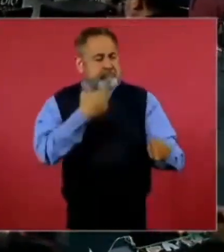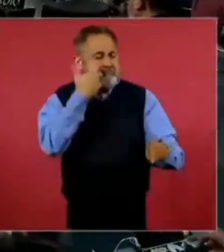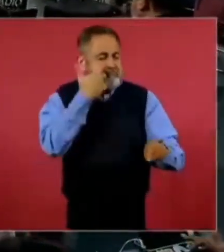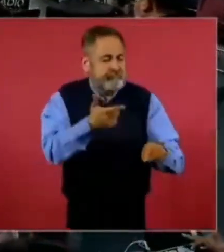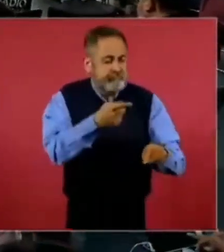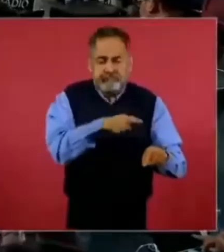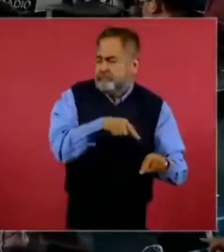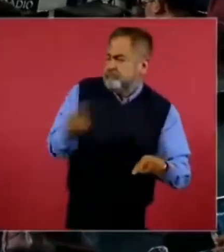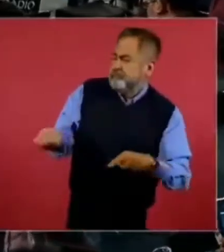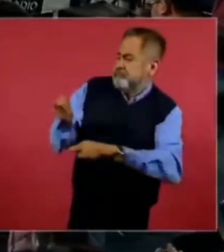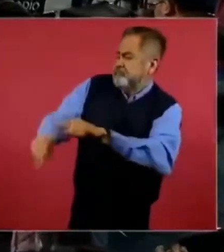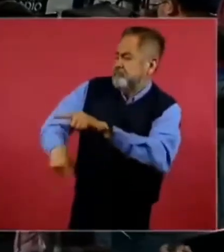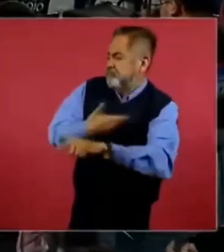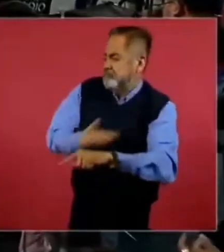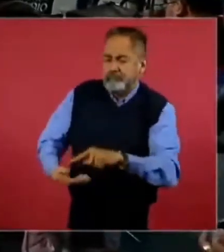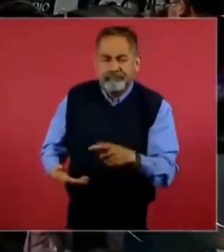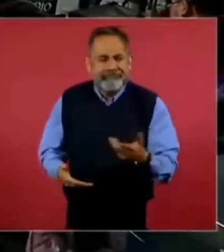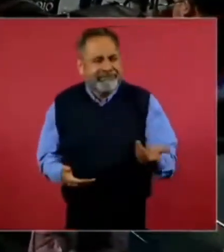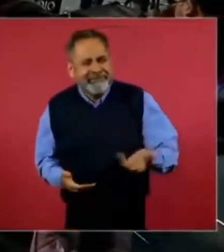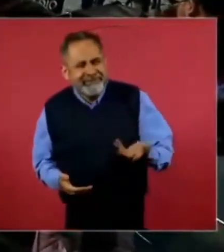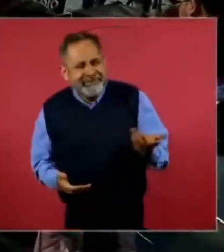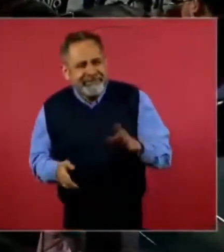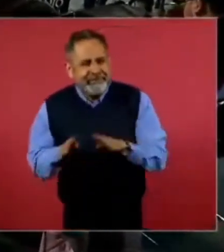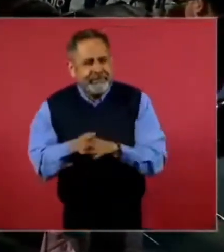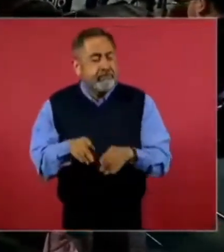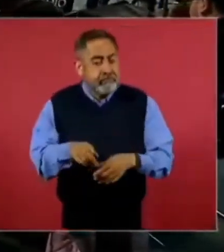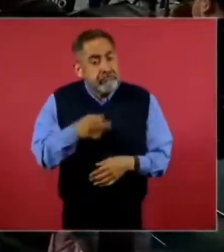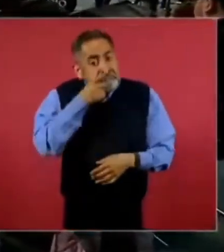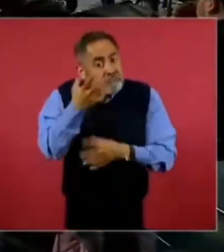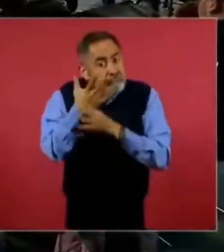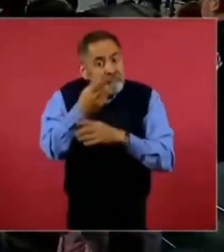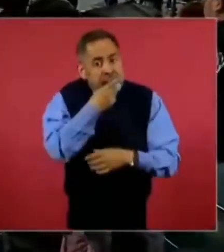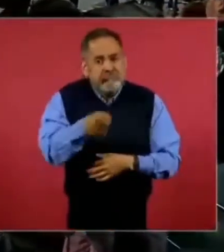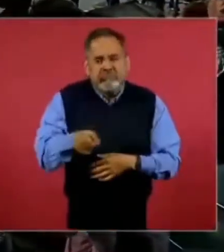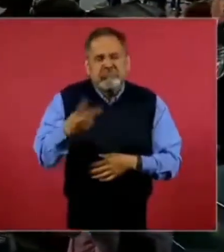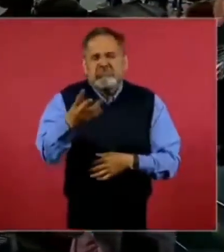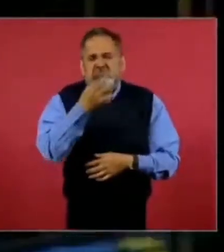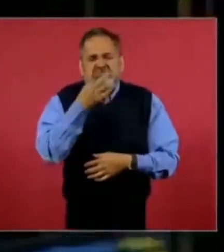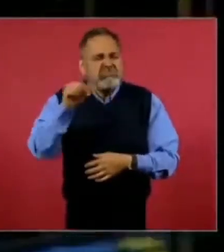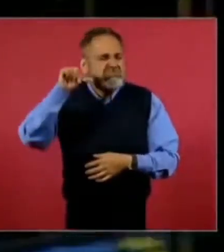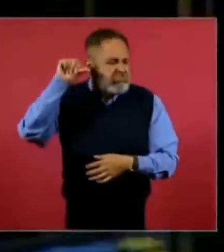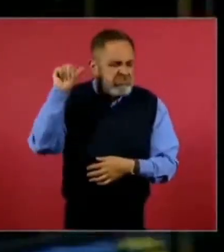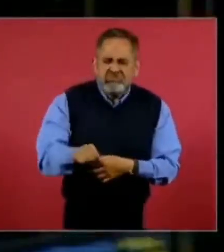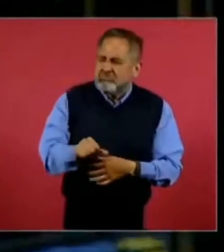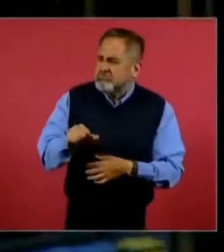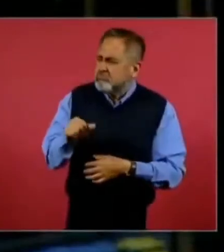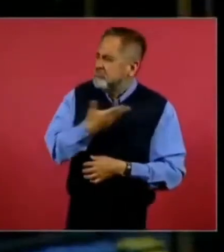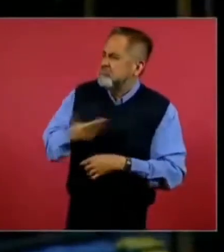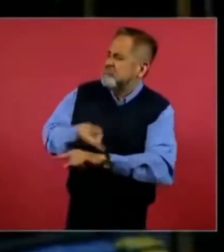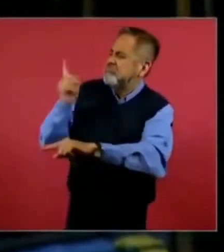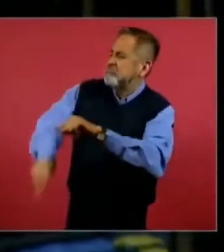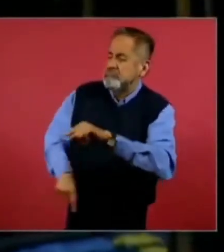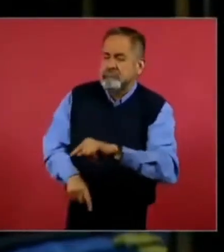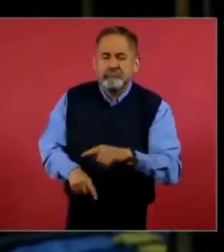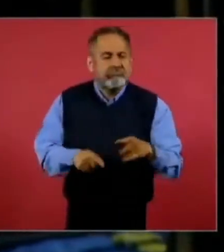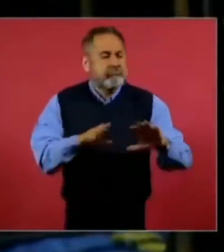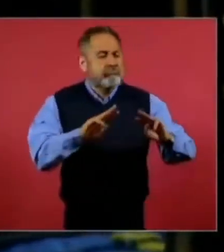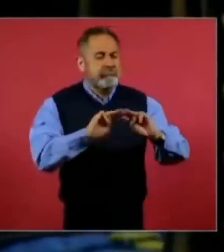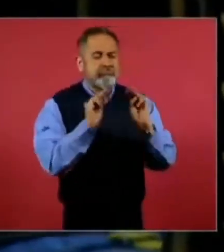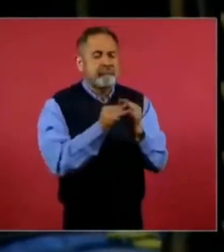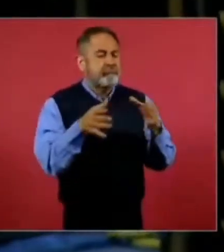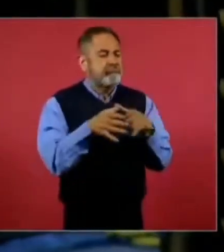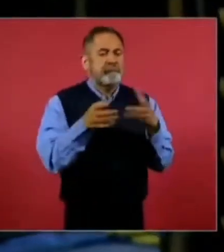Él dice exactamente que pueden quitar a un presidente en dos minutos. Y que son los cárteles quienes tienen